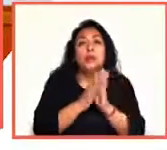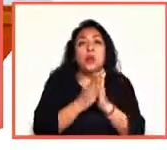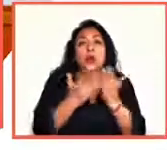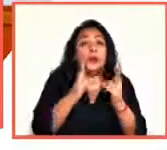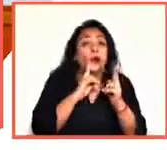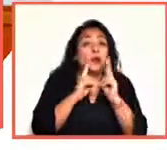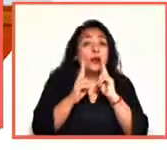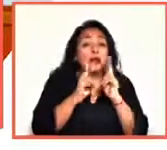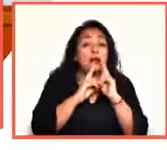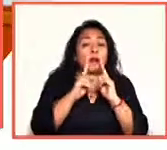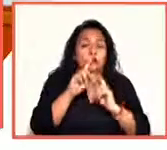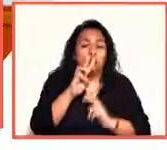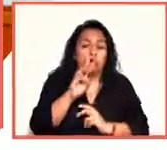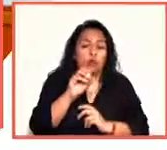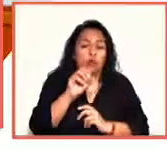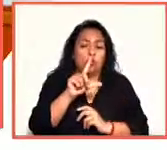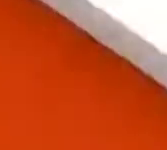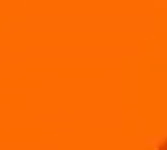de Tom Wolfe. Volvemos.